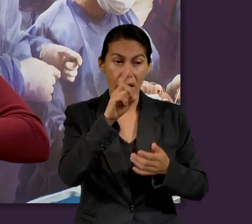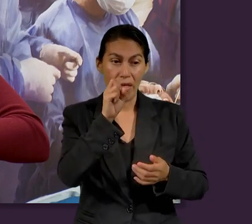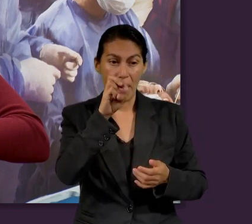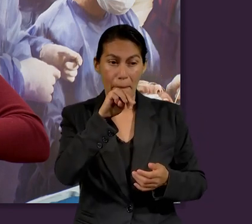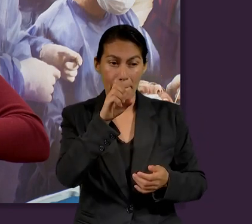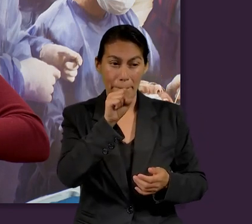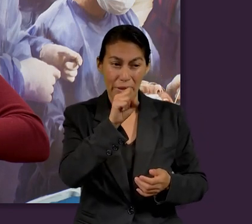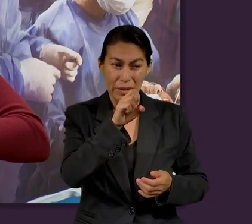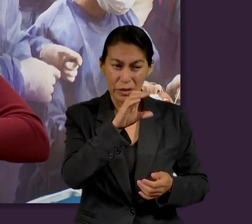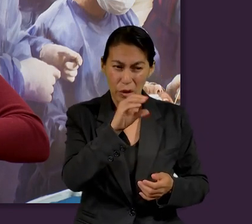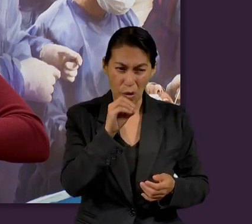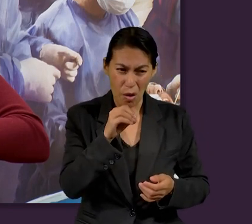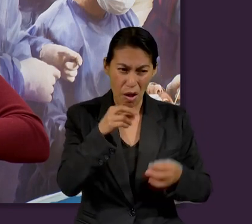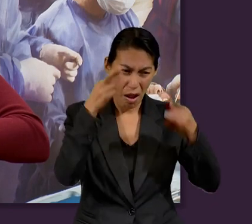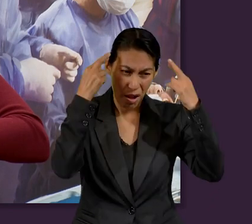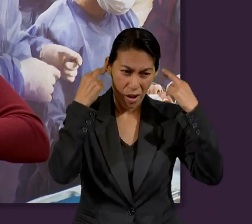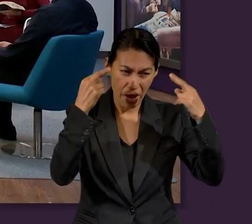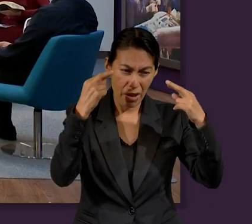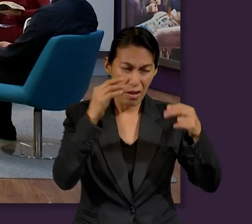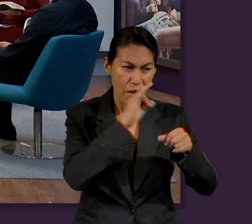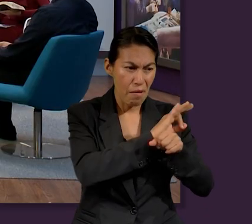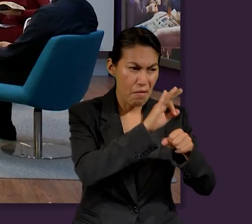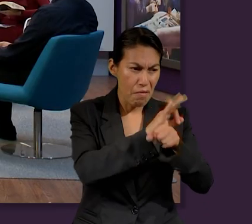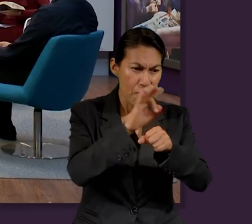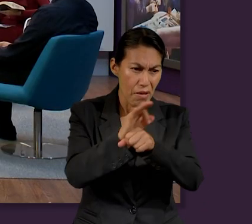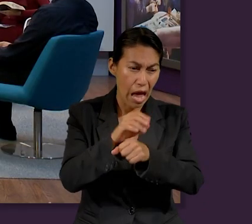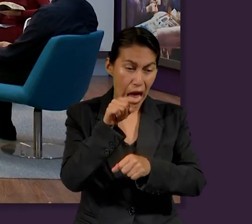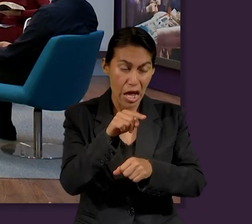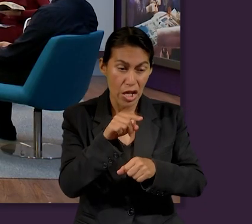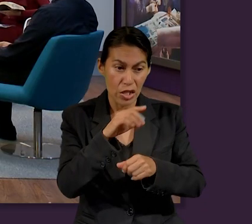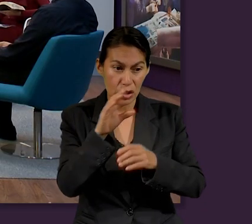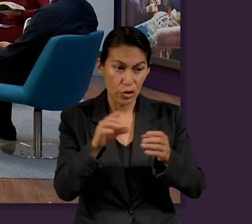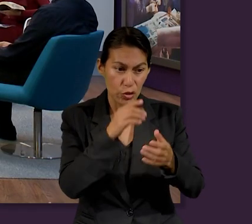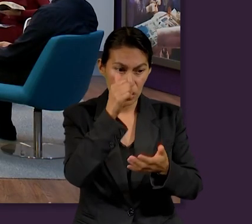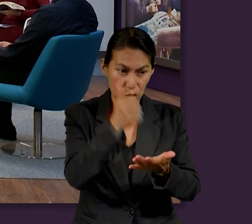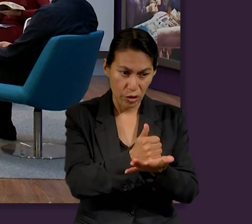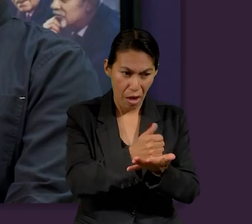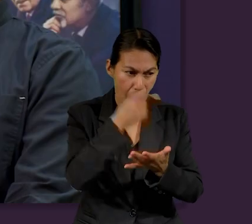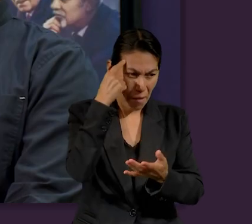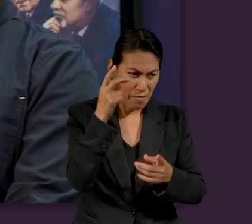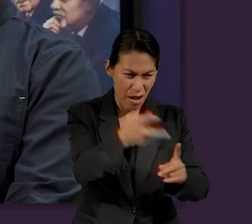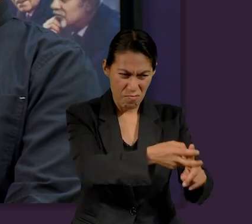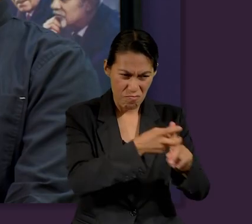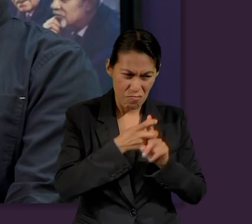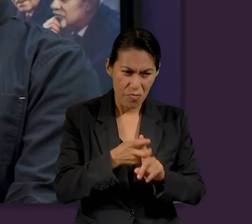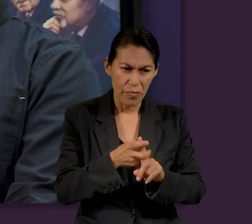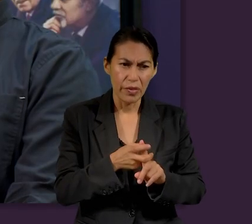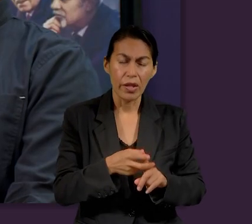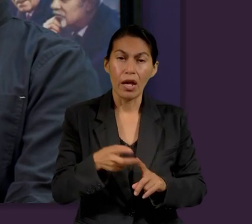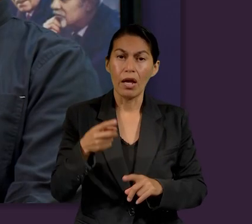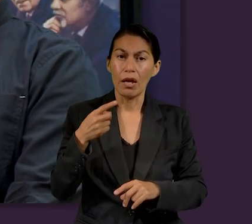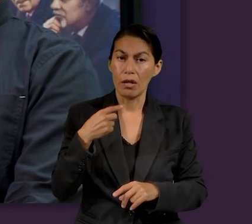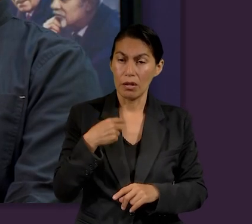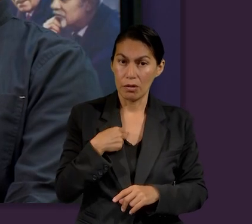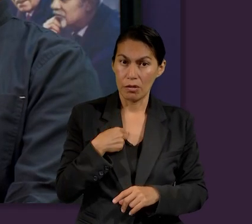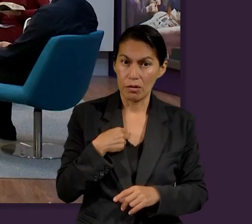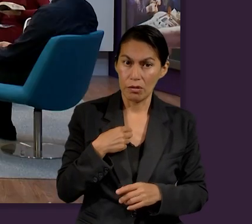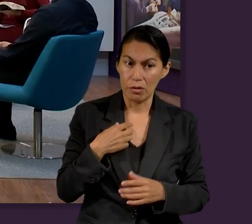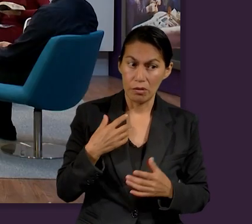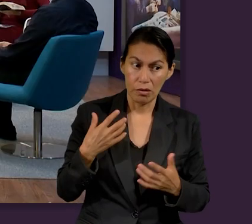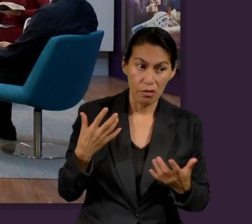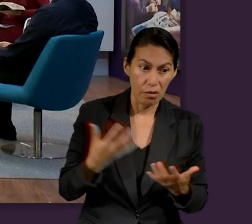rey Aretas puso guardias en la ciudad de los damasenos para apresarme y fui descongelado